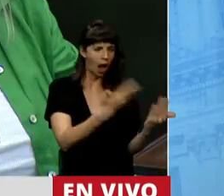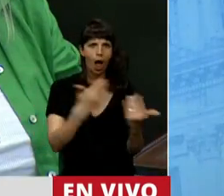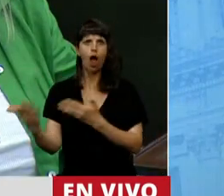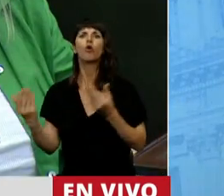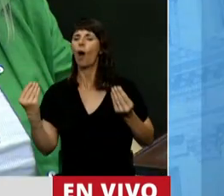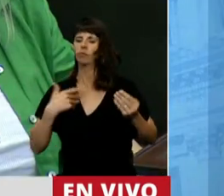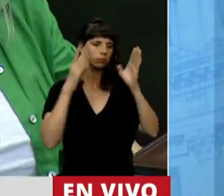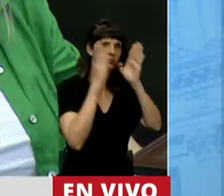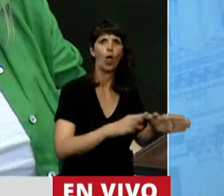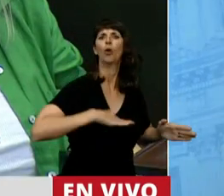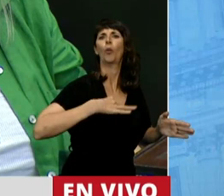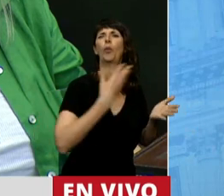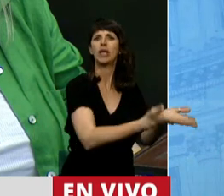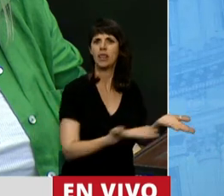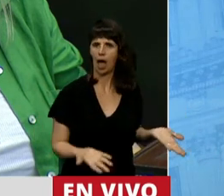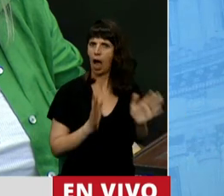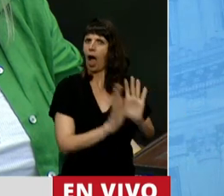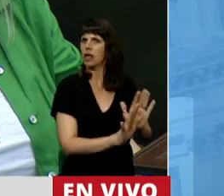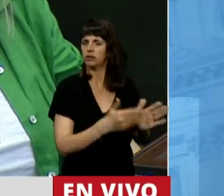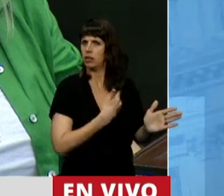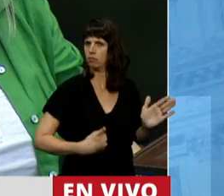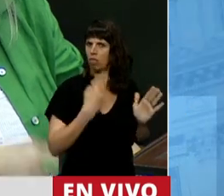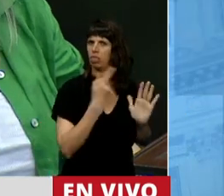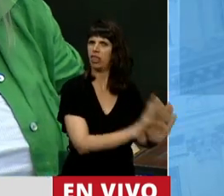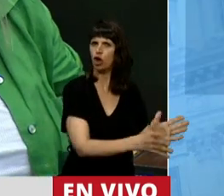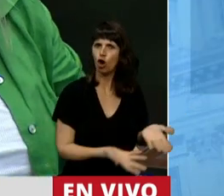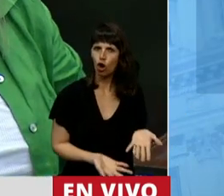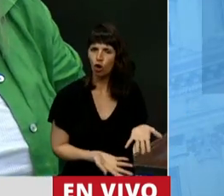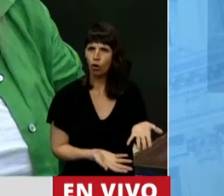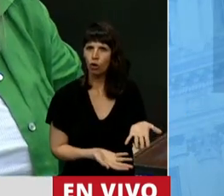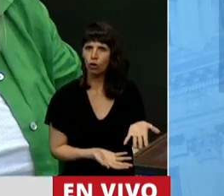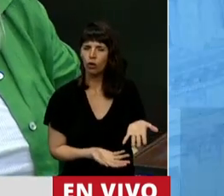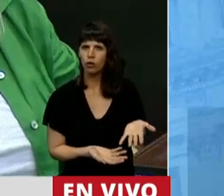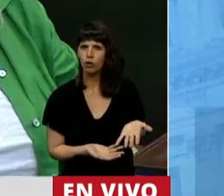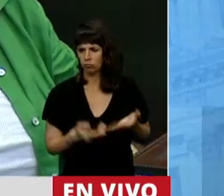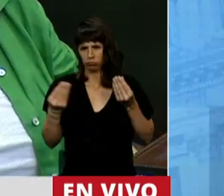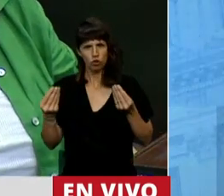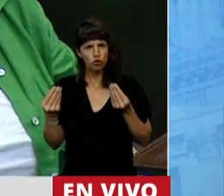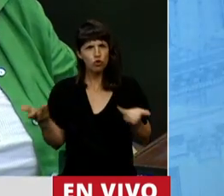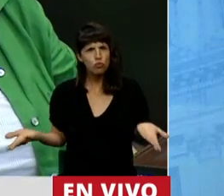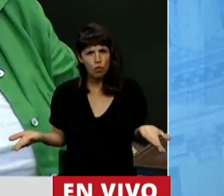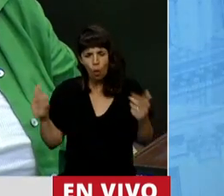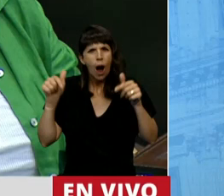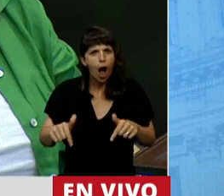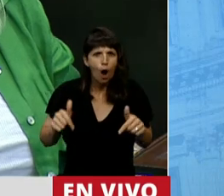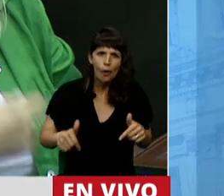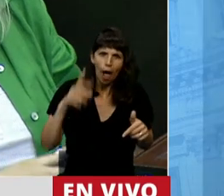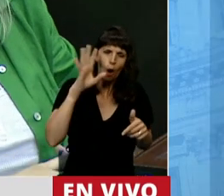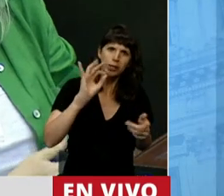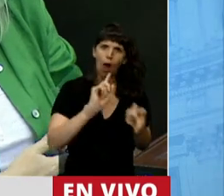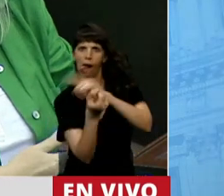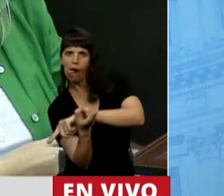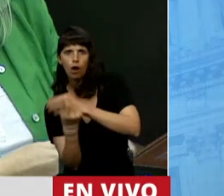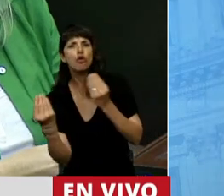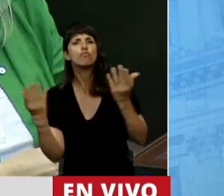allá arriba, daba clases todos los fines de semana. Ahora, ¿por qué motivo este ahora cambió de opinión?